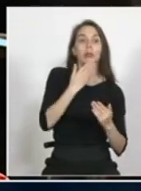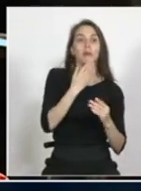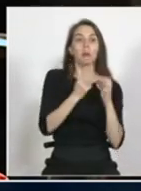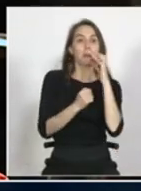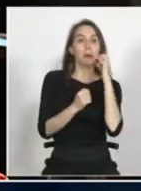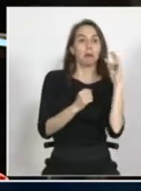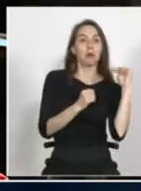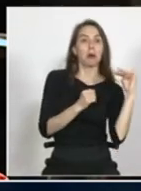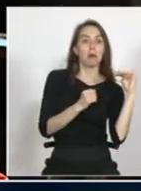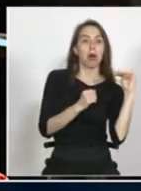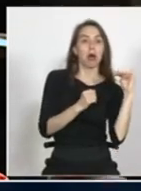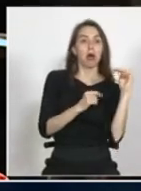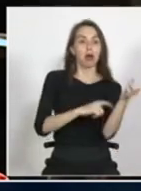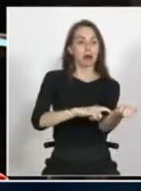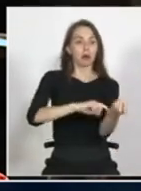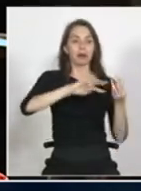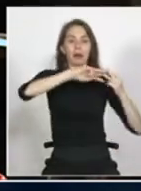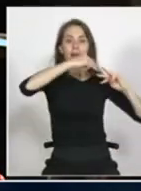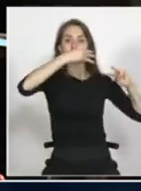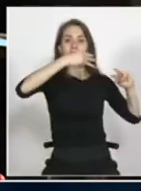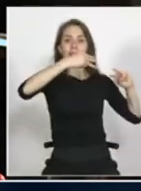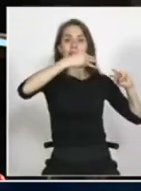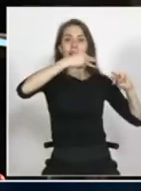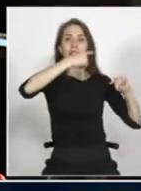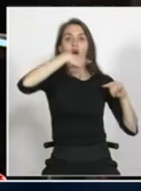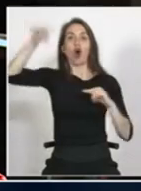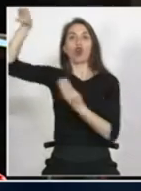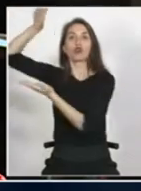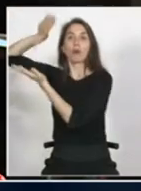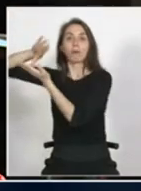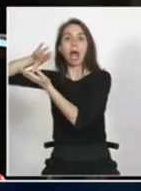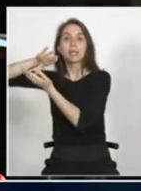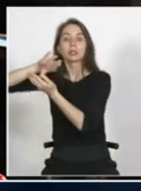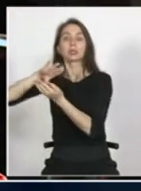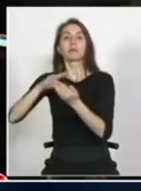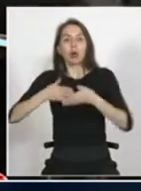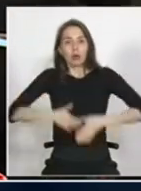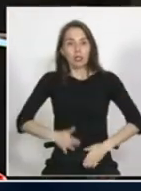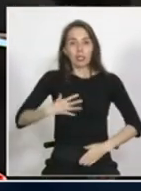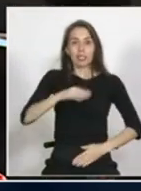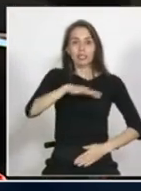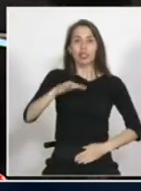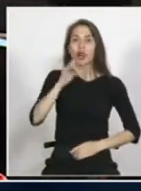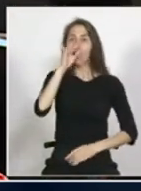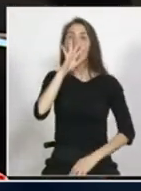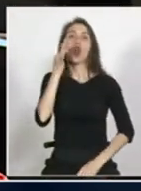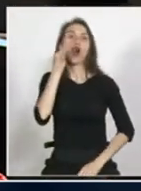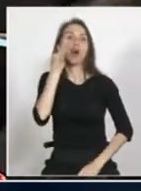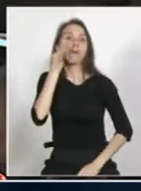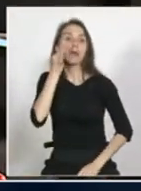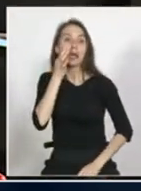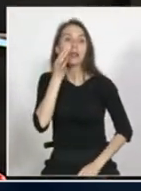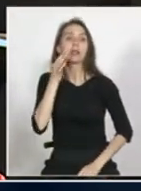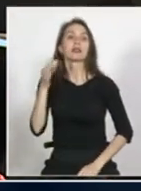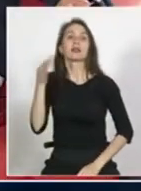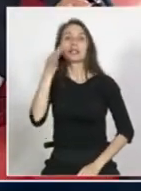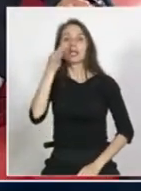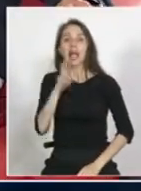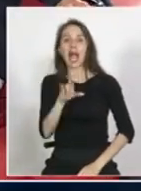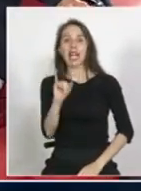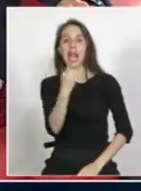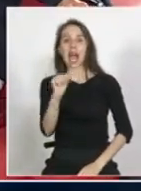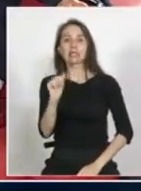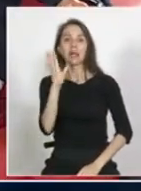padres genéticamente son de un país con una raza distinta entonces eso también creo que no tiene color la raza no existe una sola